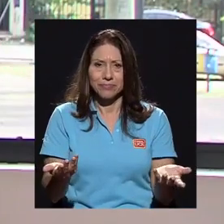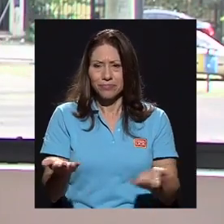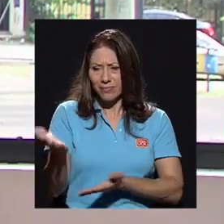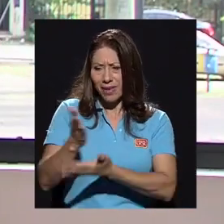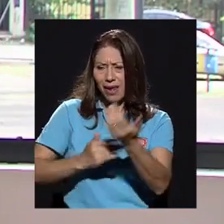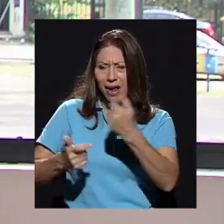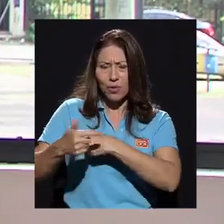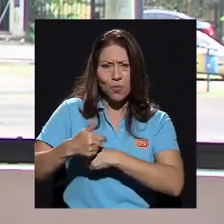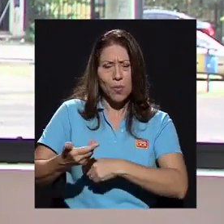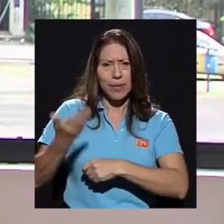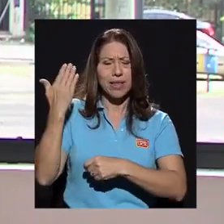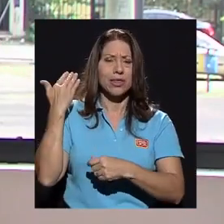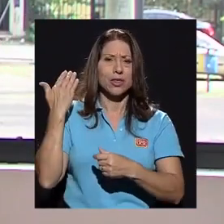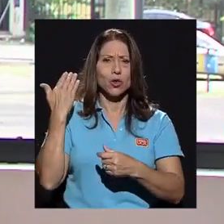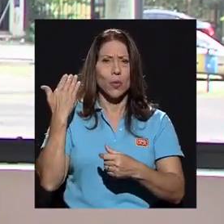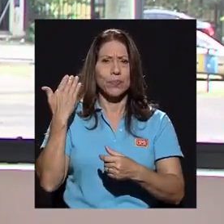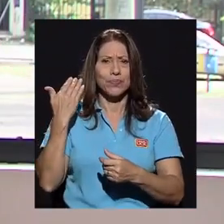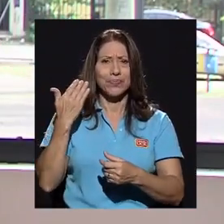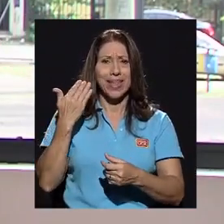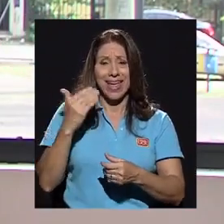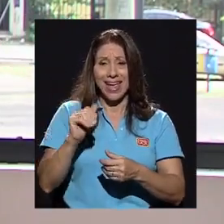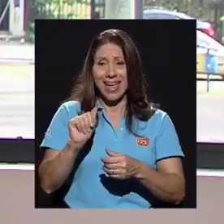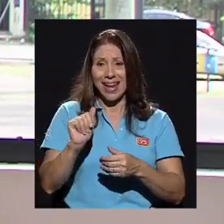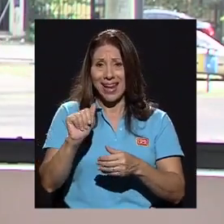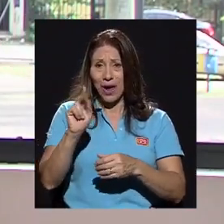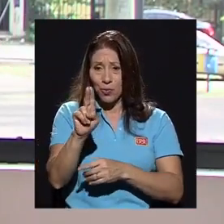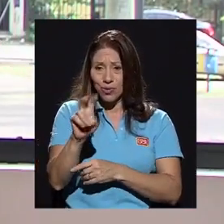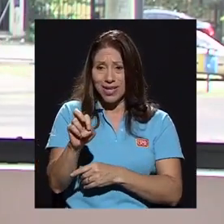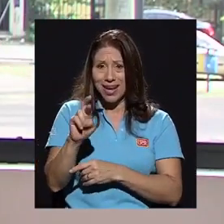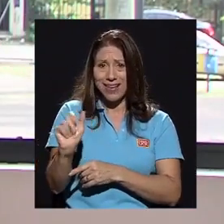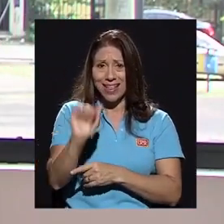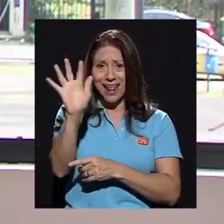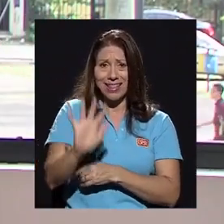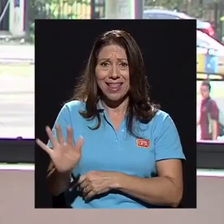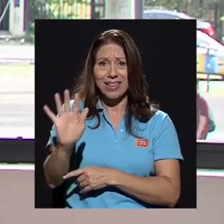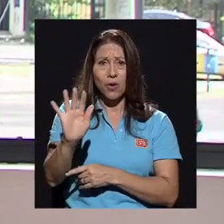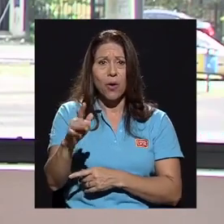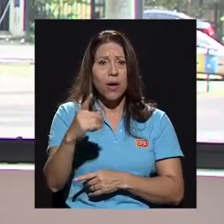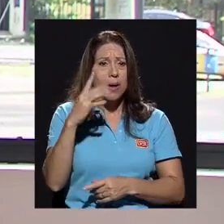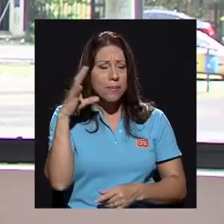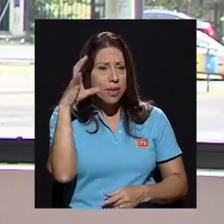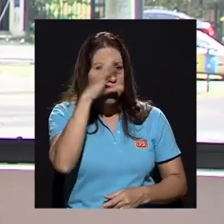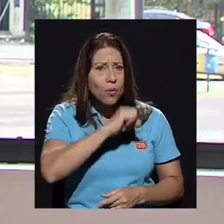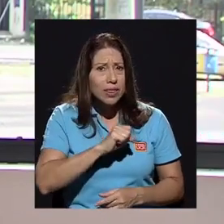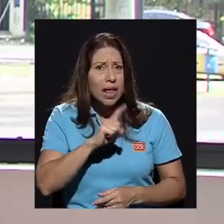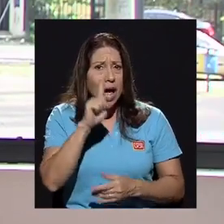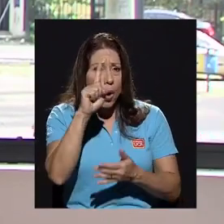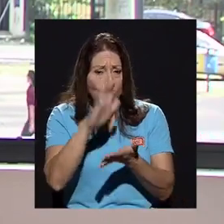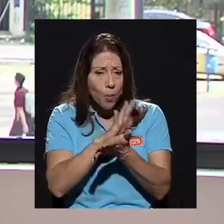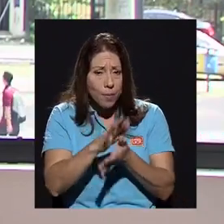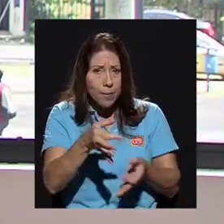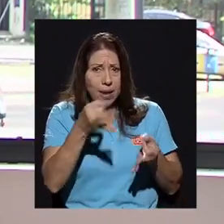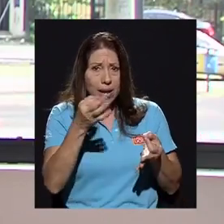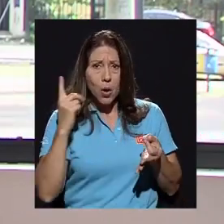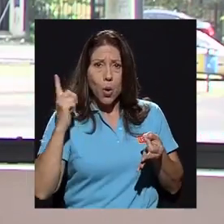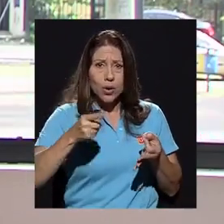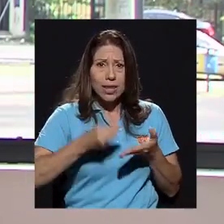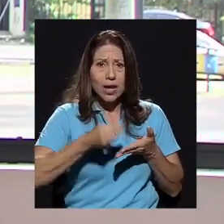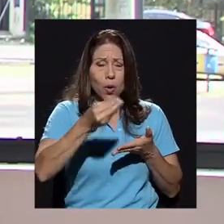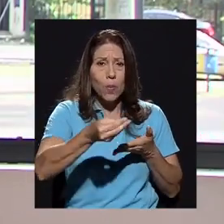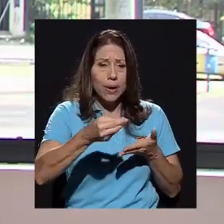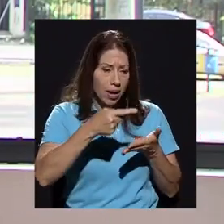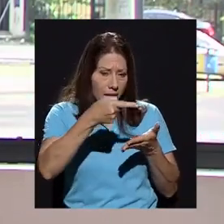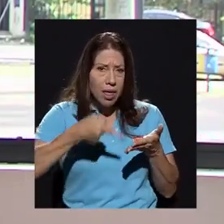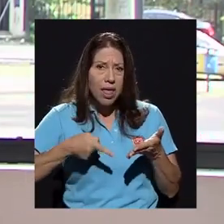momento me encontré en la sede del Atlántico, que una orden de compra requería siete firmas. Y entonces, pues me